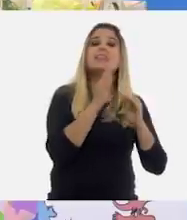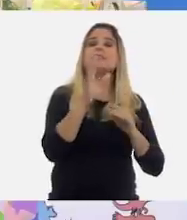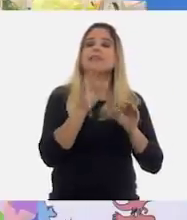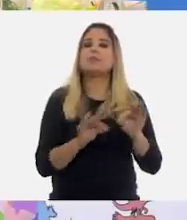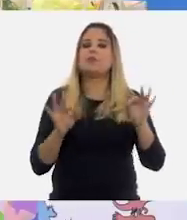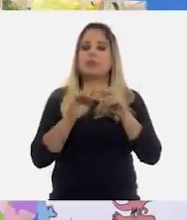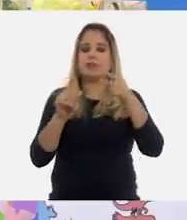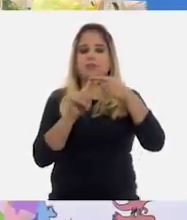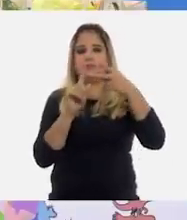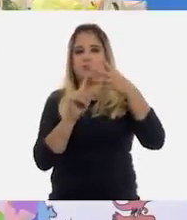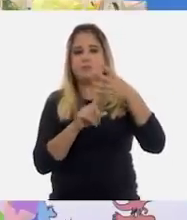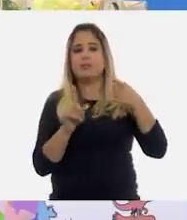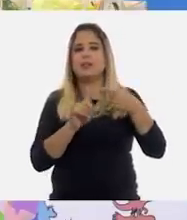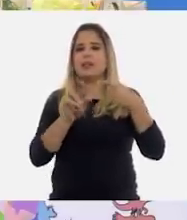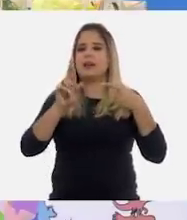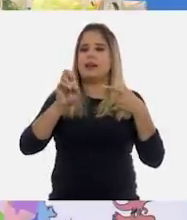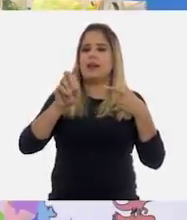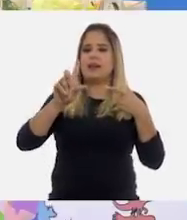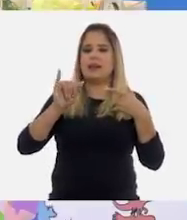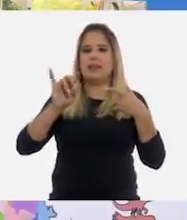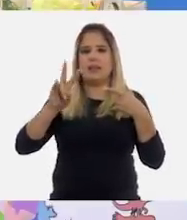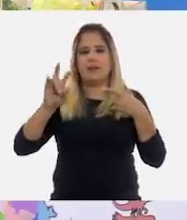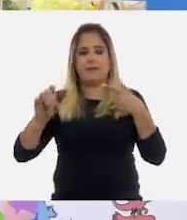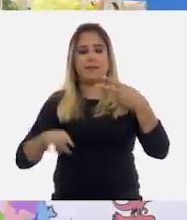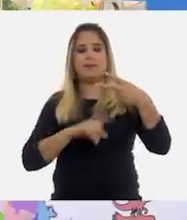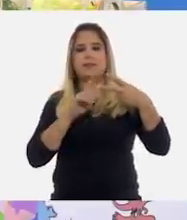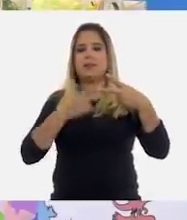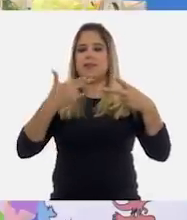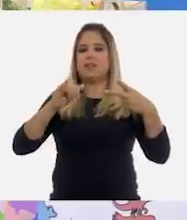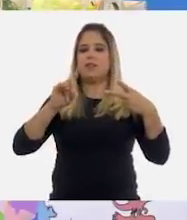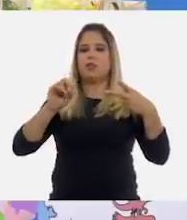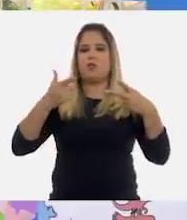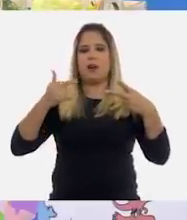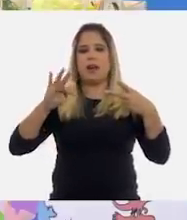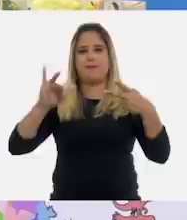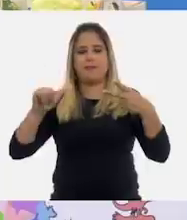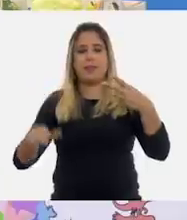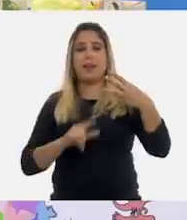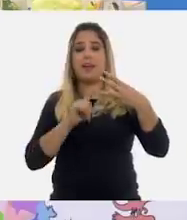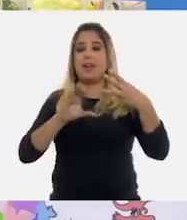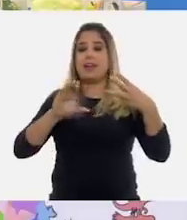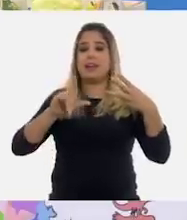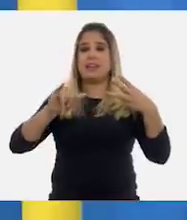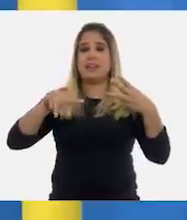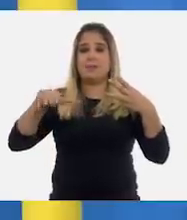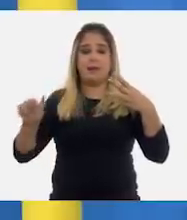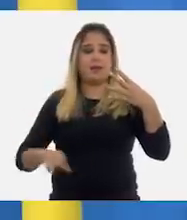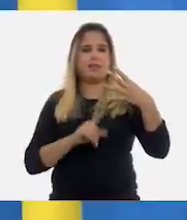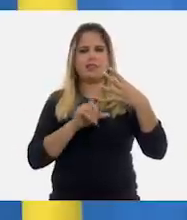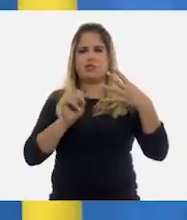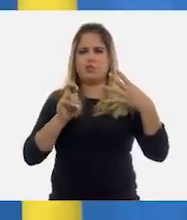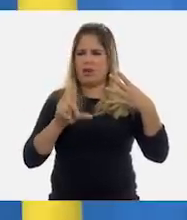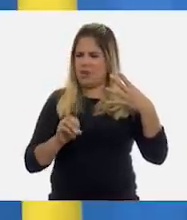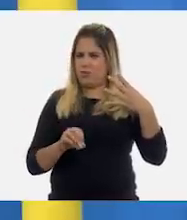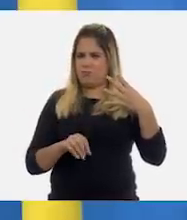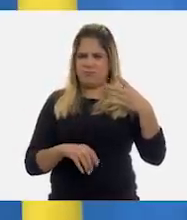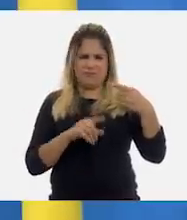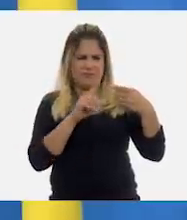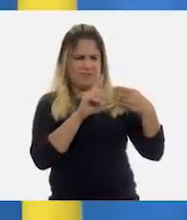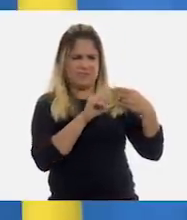son el relieve, la hidrografía, el clima y el suelo. Relieve,